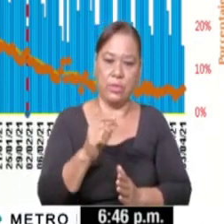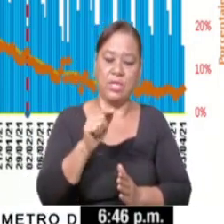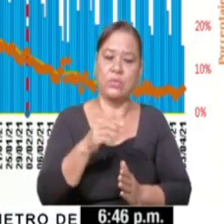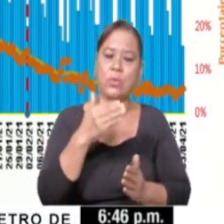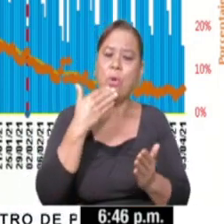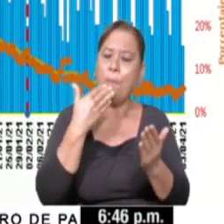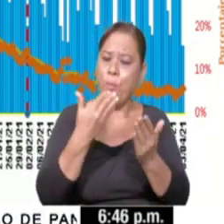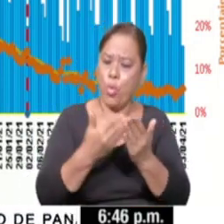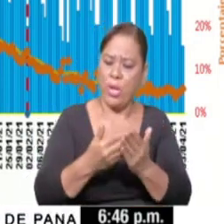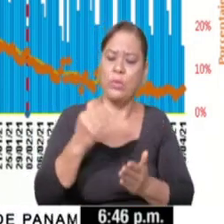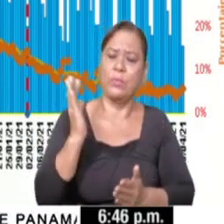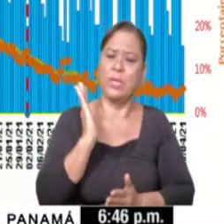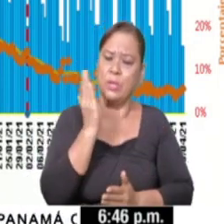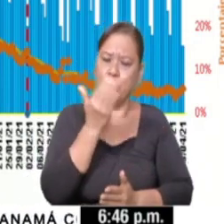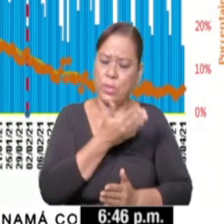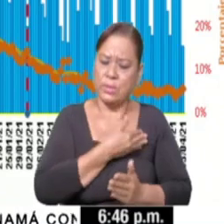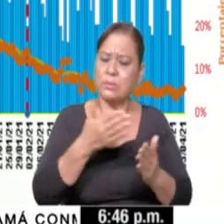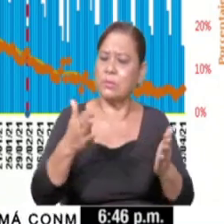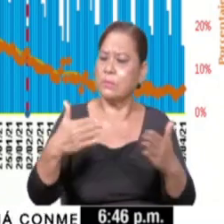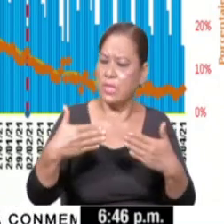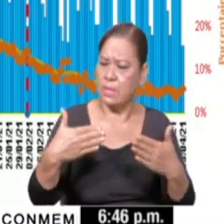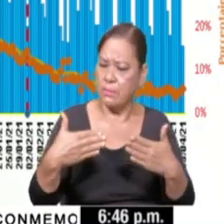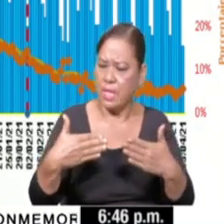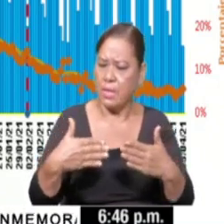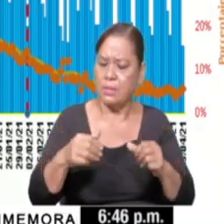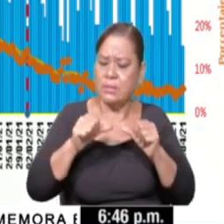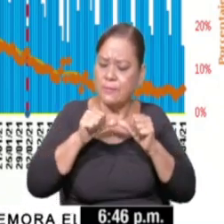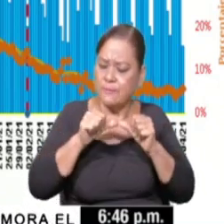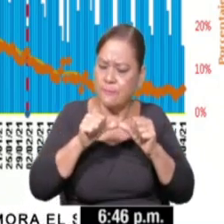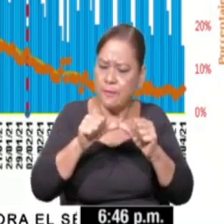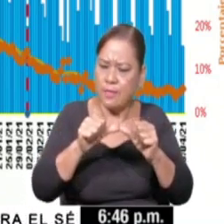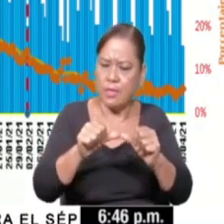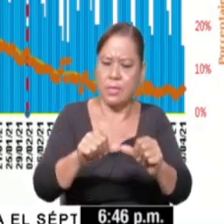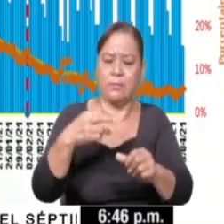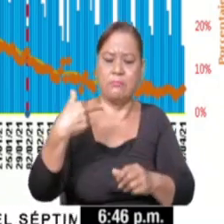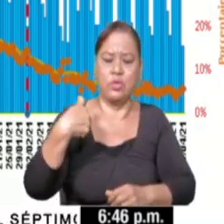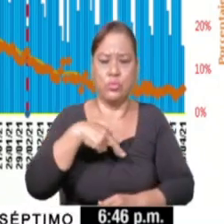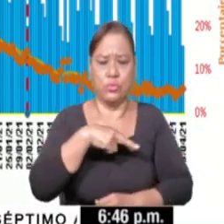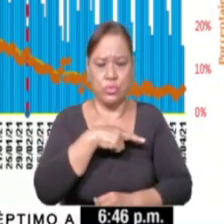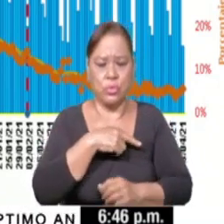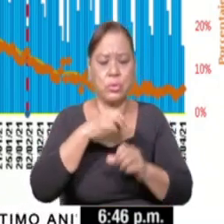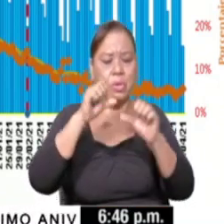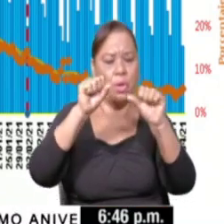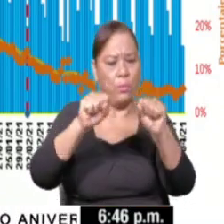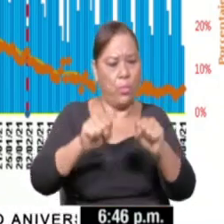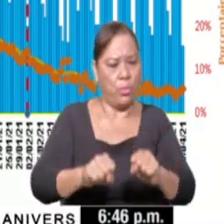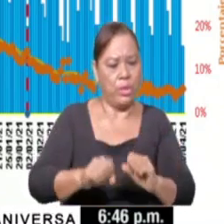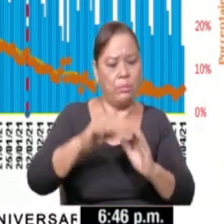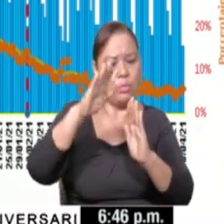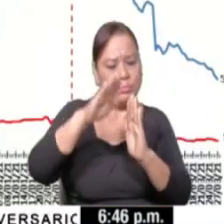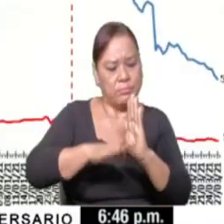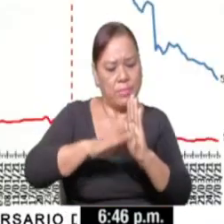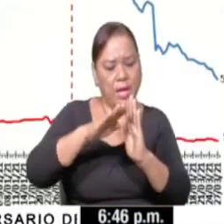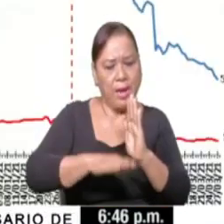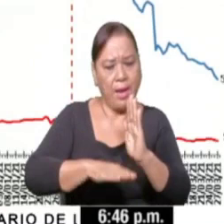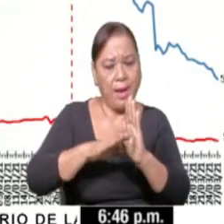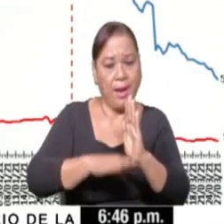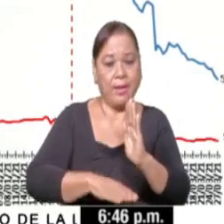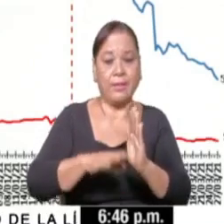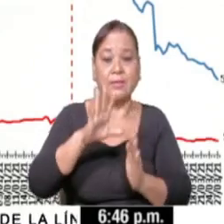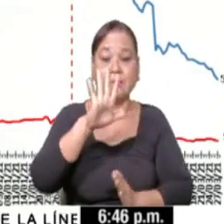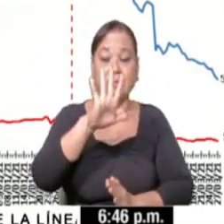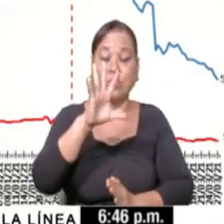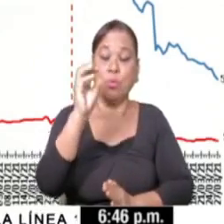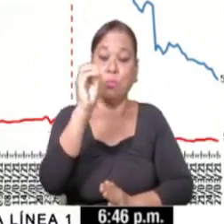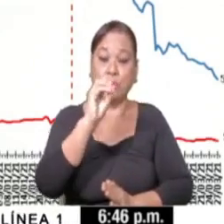es muy bueno para nuestro país, siempre y cuando mantengamos estas medidas, podemos lograr este porcentaje por debajo del 5%.